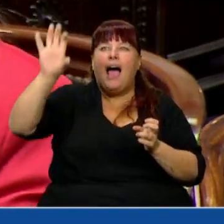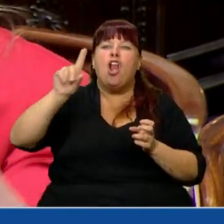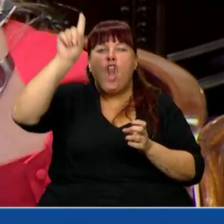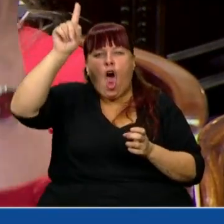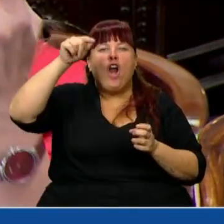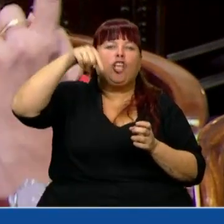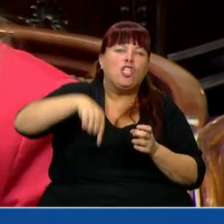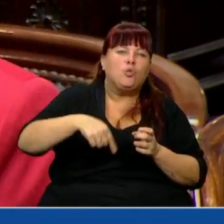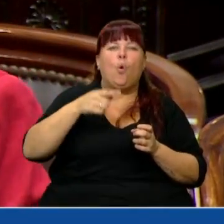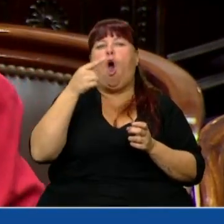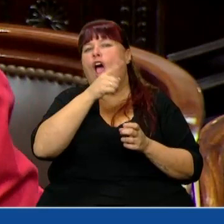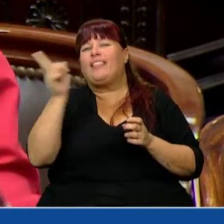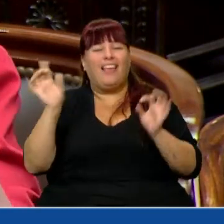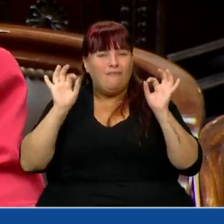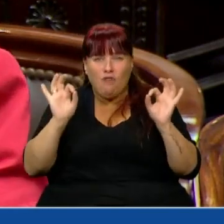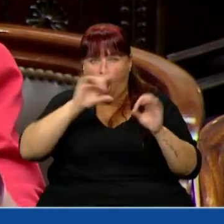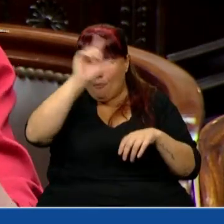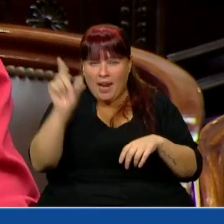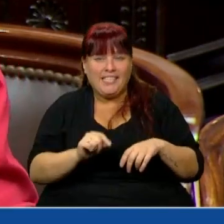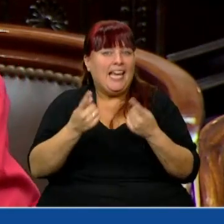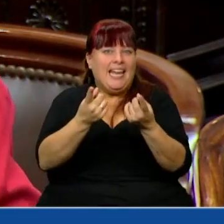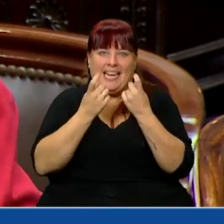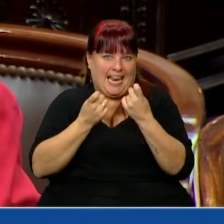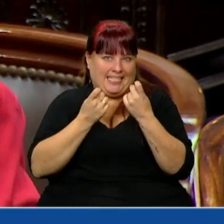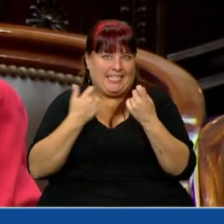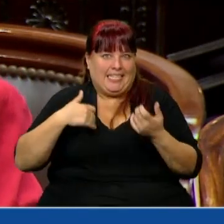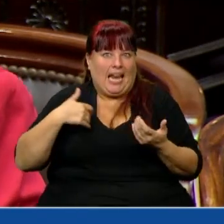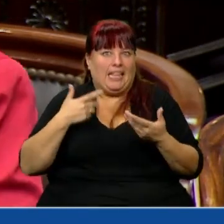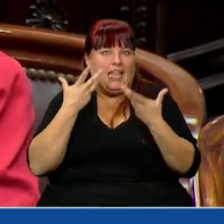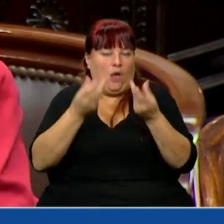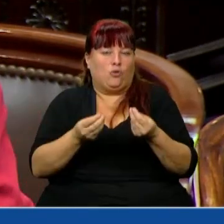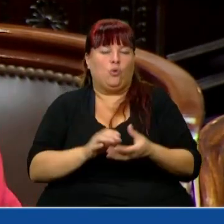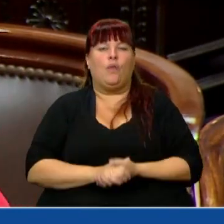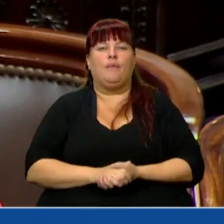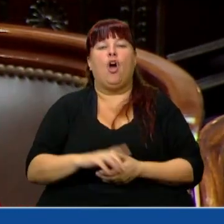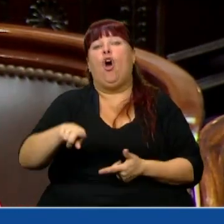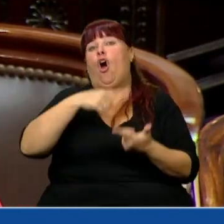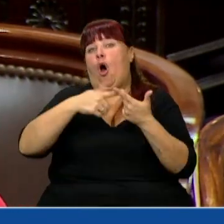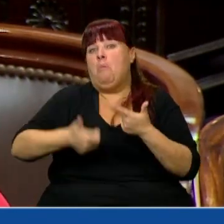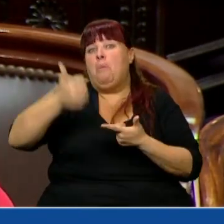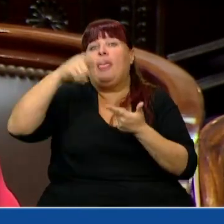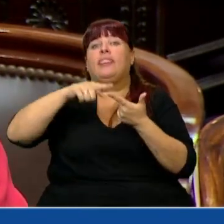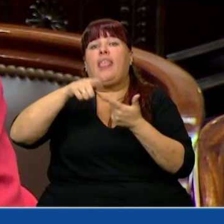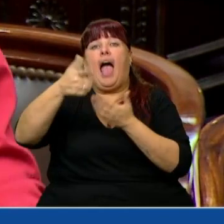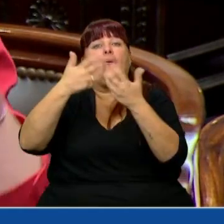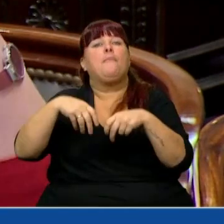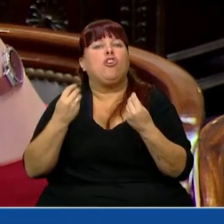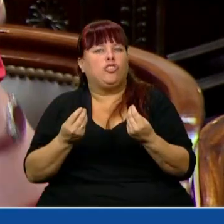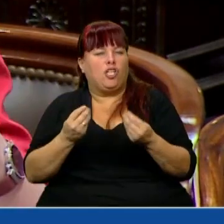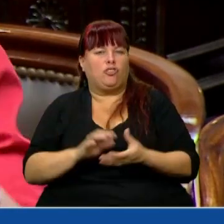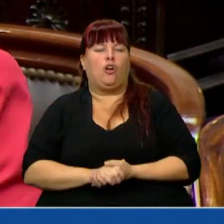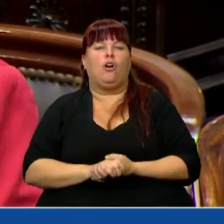del norte, del sur, del oeste y del este que tanto necesita nuestro país. Otra ventaja que tiene este proyecto